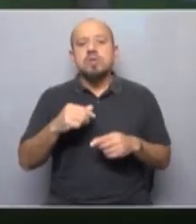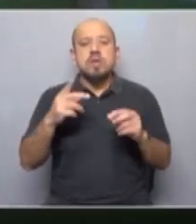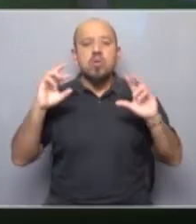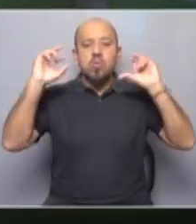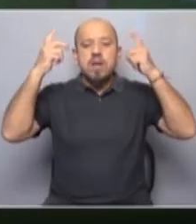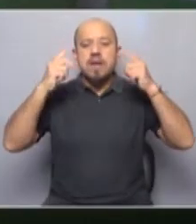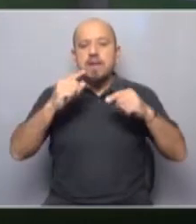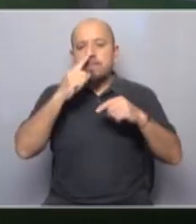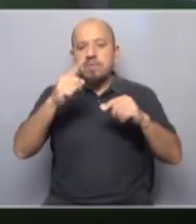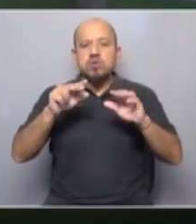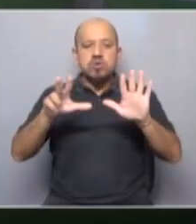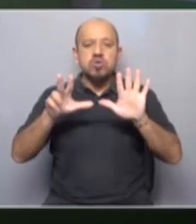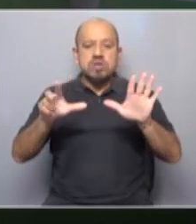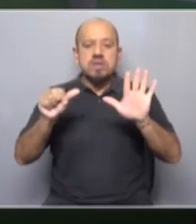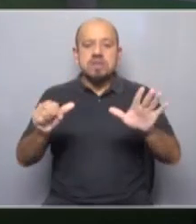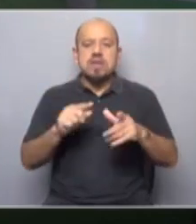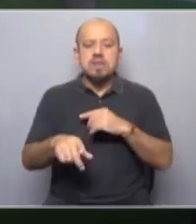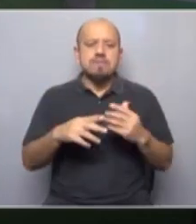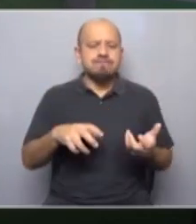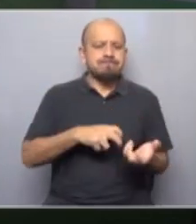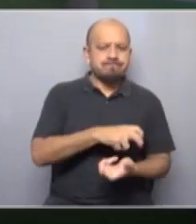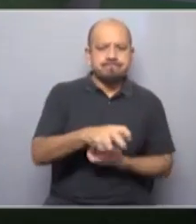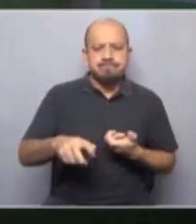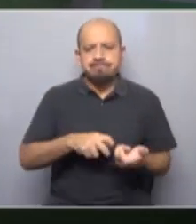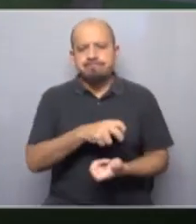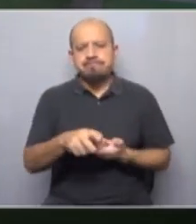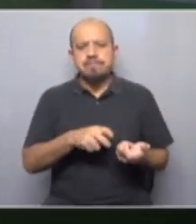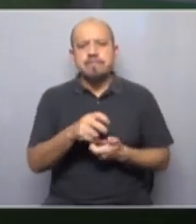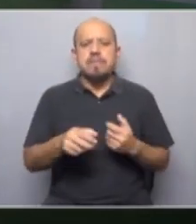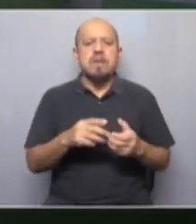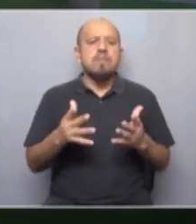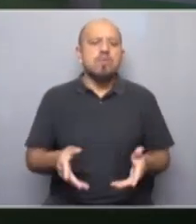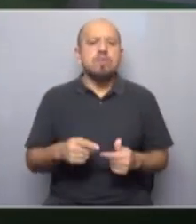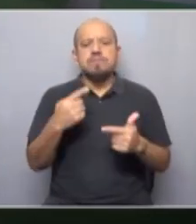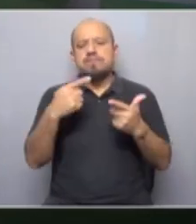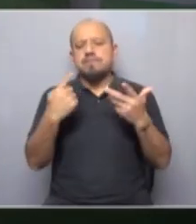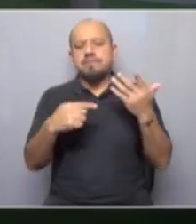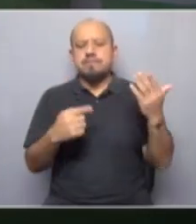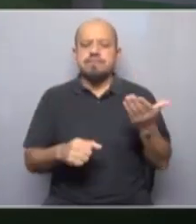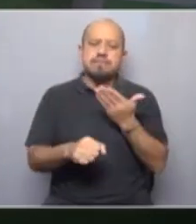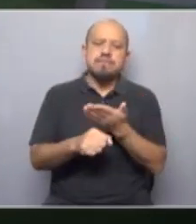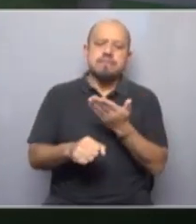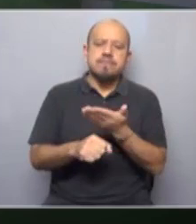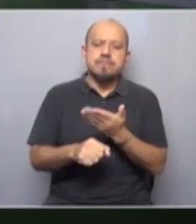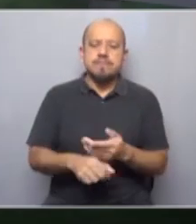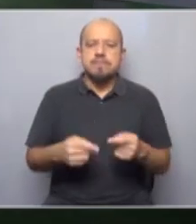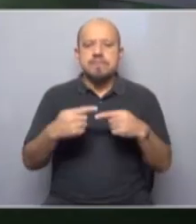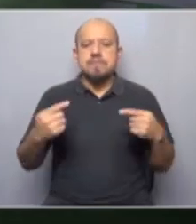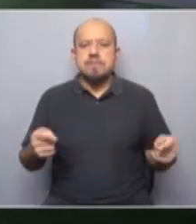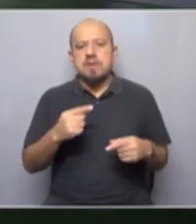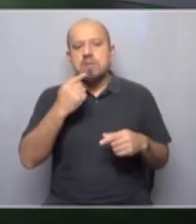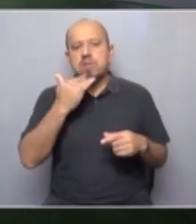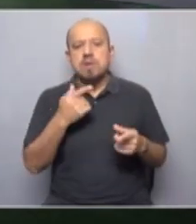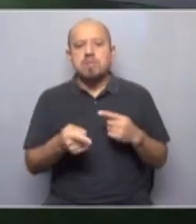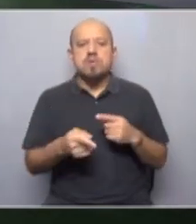1886 se había llegado en un clima de tensión, en un clima de conflicto por diferentes reclamos que tenían trabajadores y trabajadoras. Estamos hablando, por